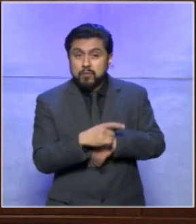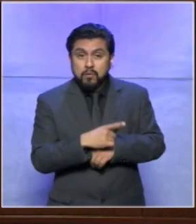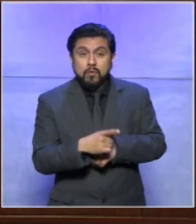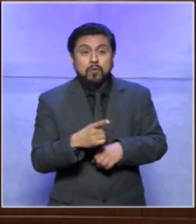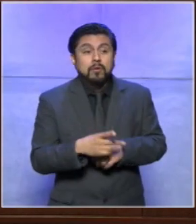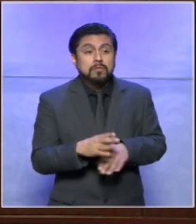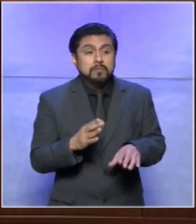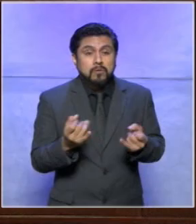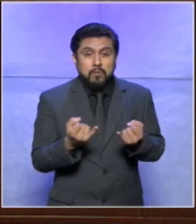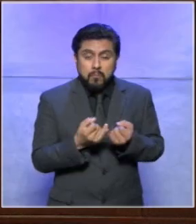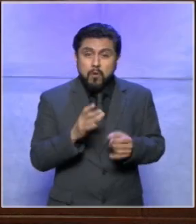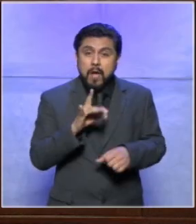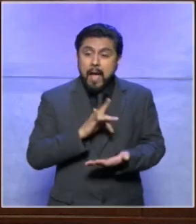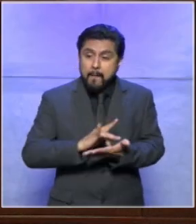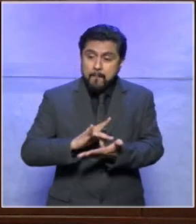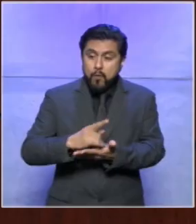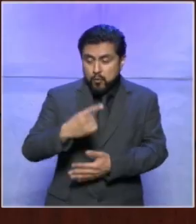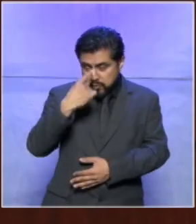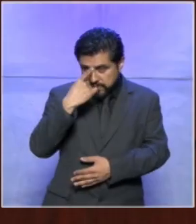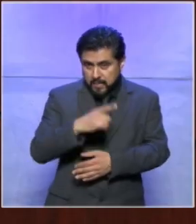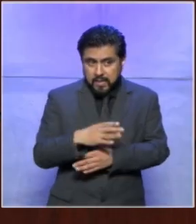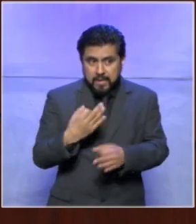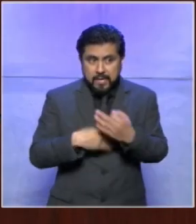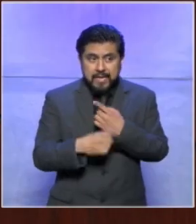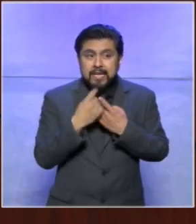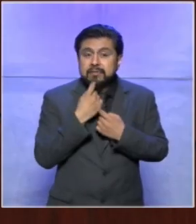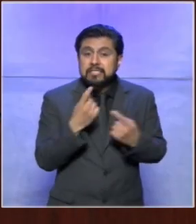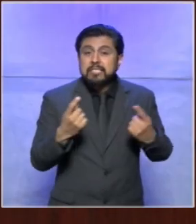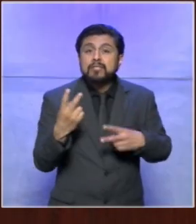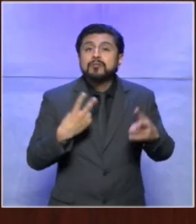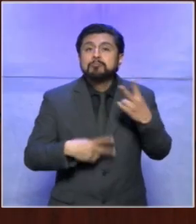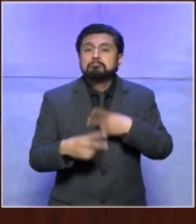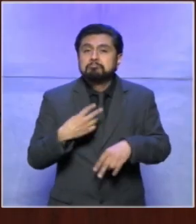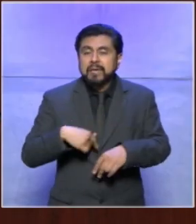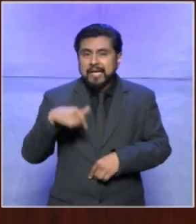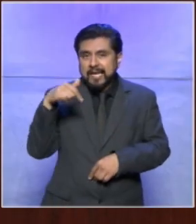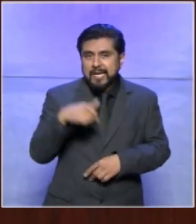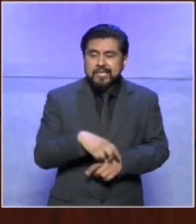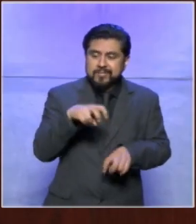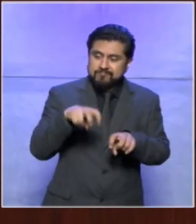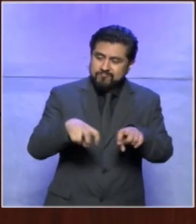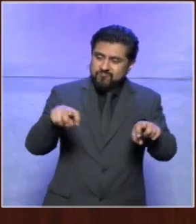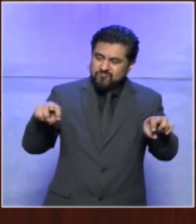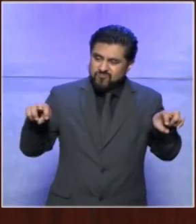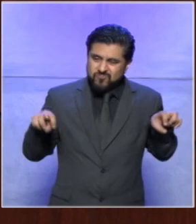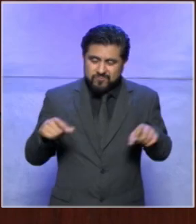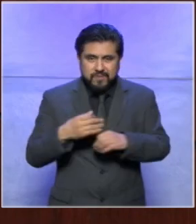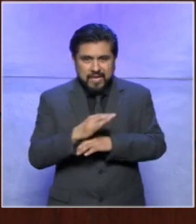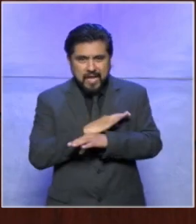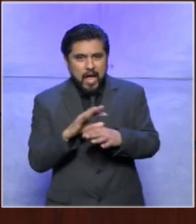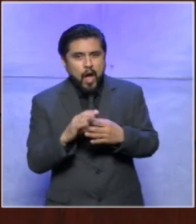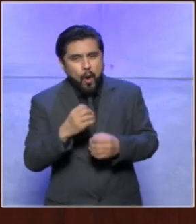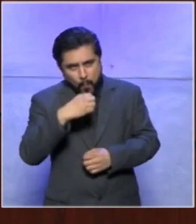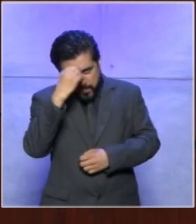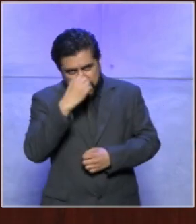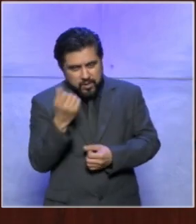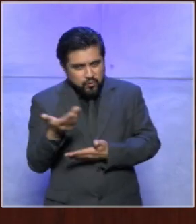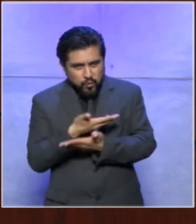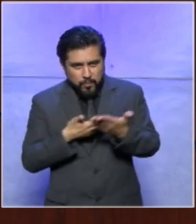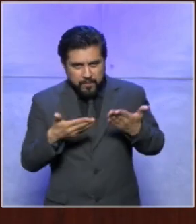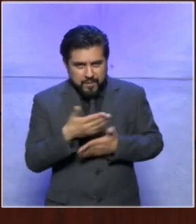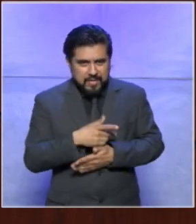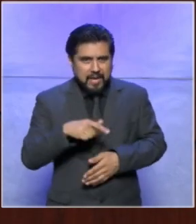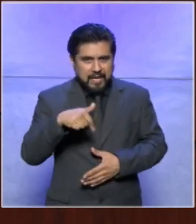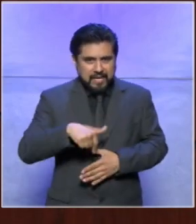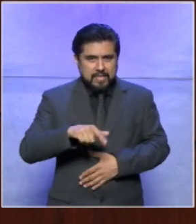dado todas sus facilidades todo su apoyo para que se lleve a cabo este tribunal electoral infantil queremos decirles que estamos en la sala superior del tribunal electoral